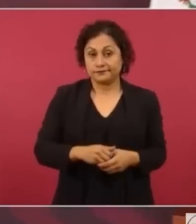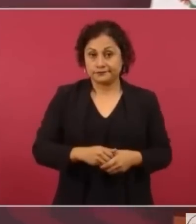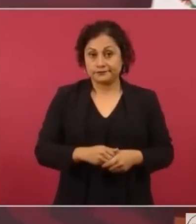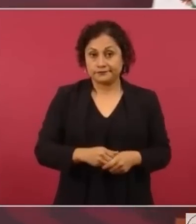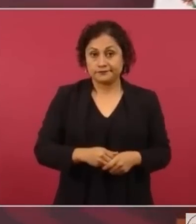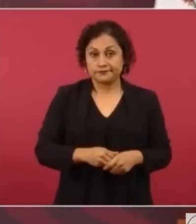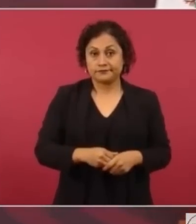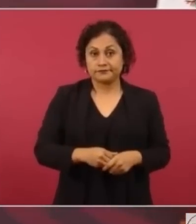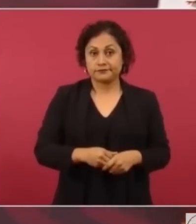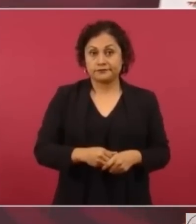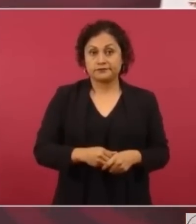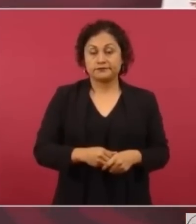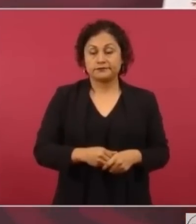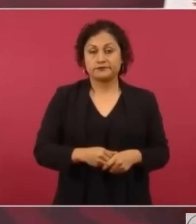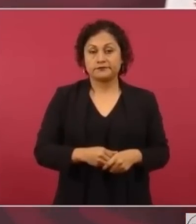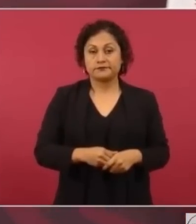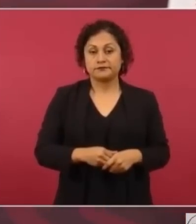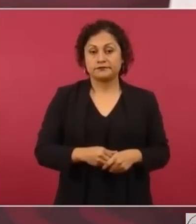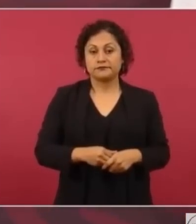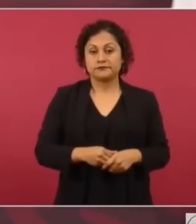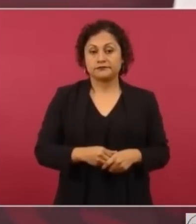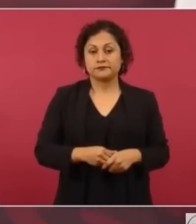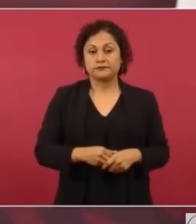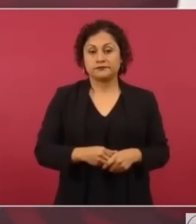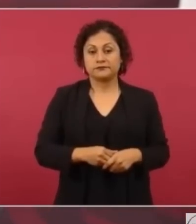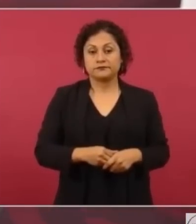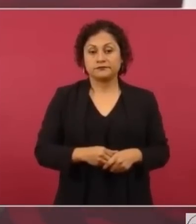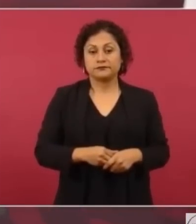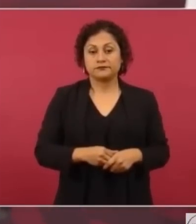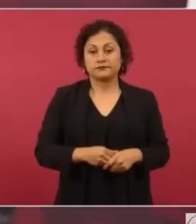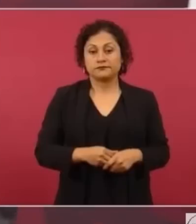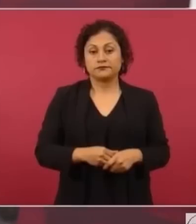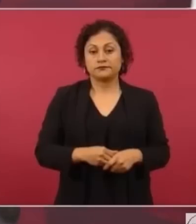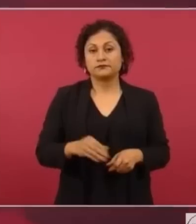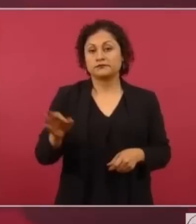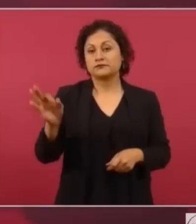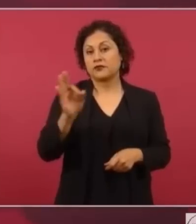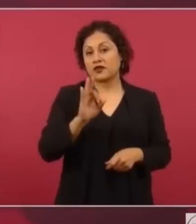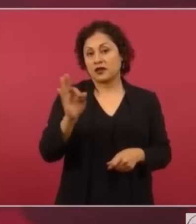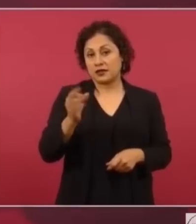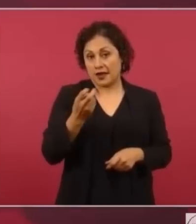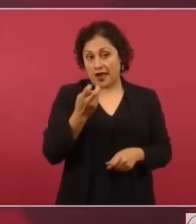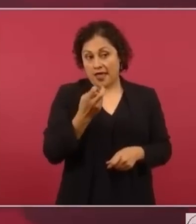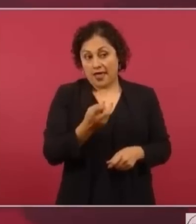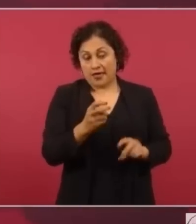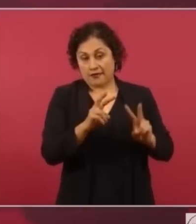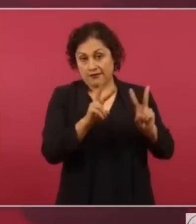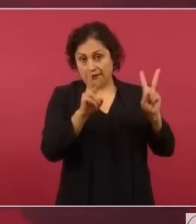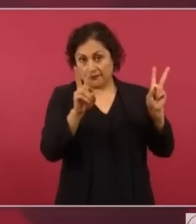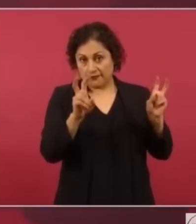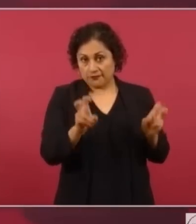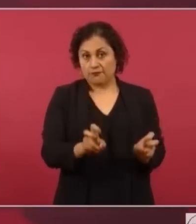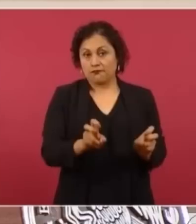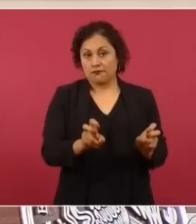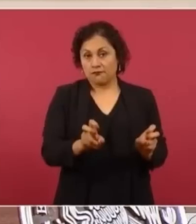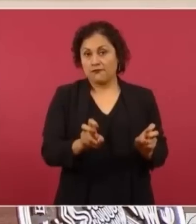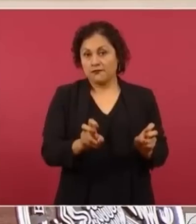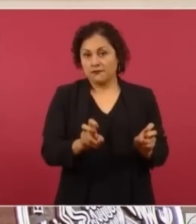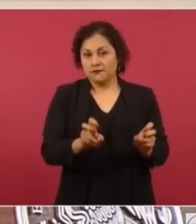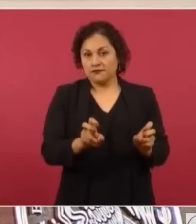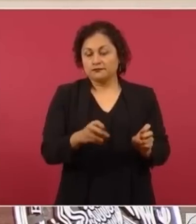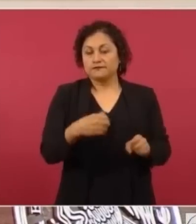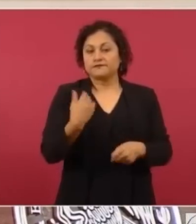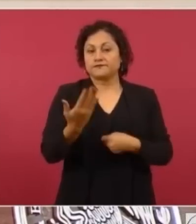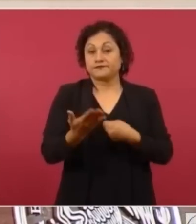Seguramente se va a tratar ese asunto, tanto en el juicio